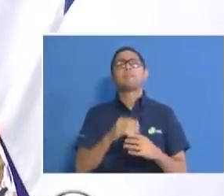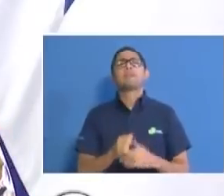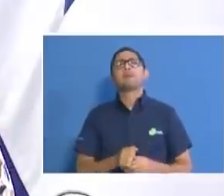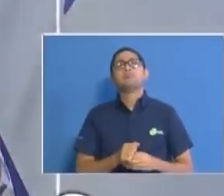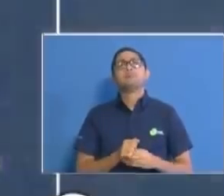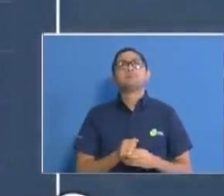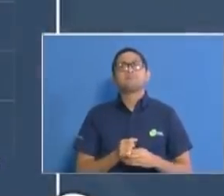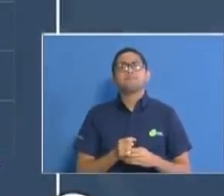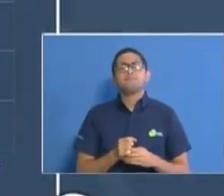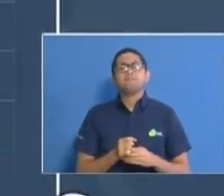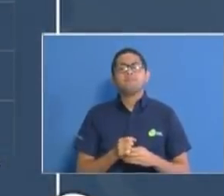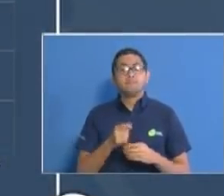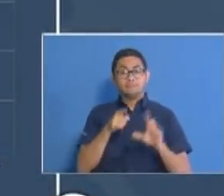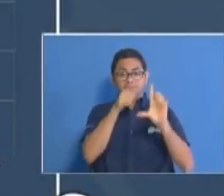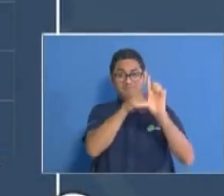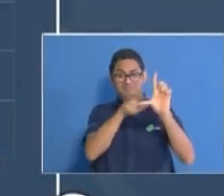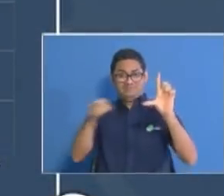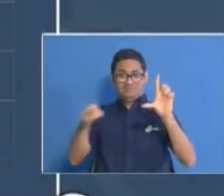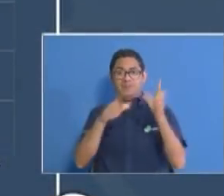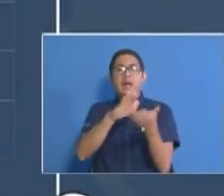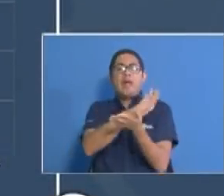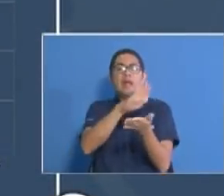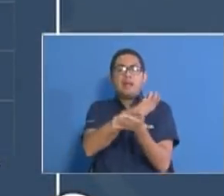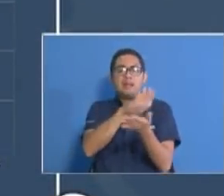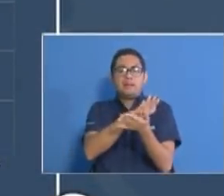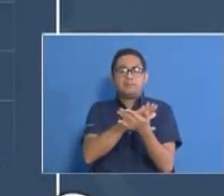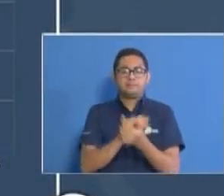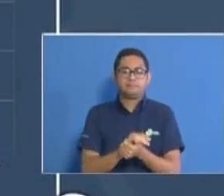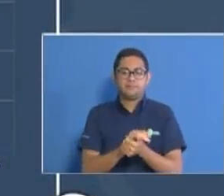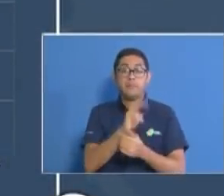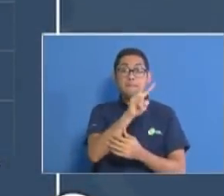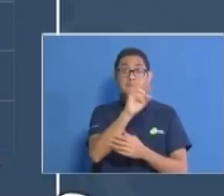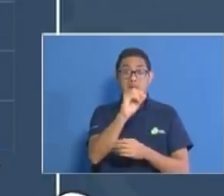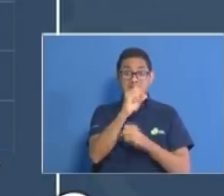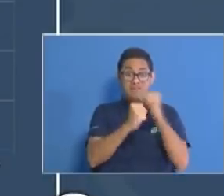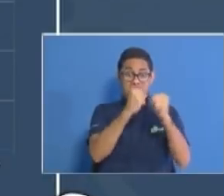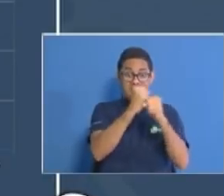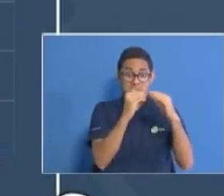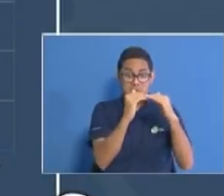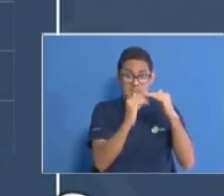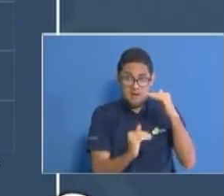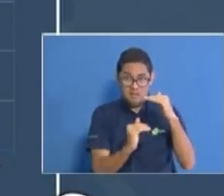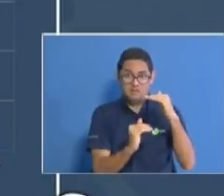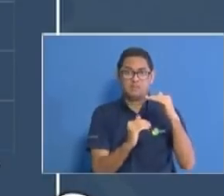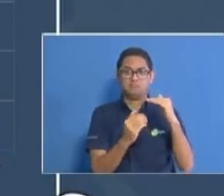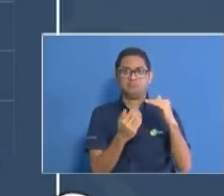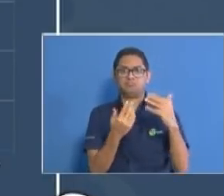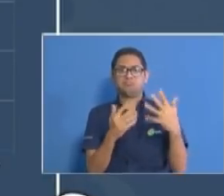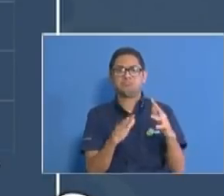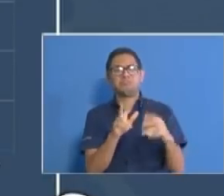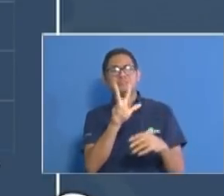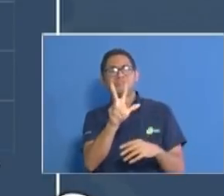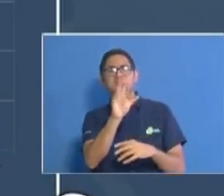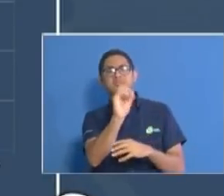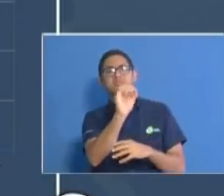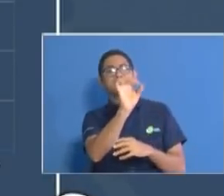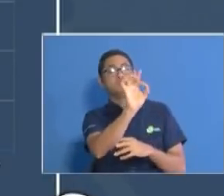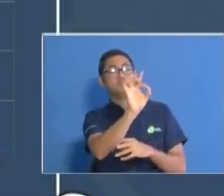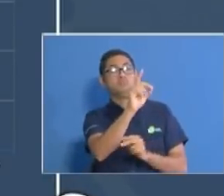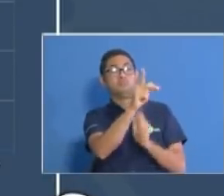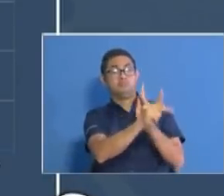tenemos que en los menores de 20 años, hemos alcanzado 308 casos.